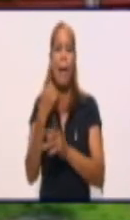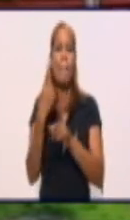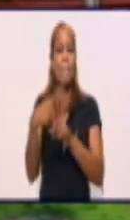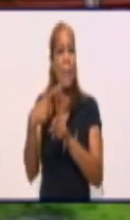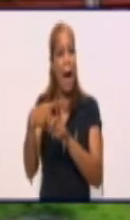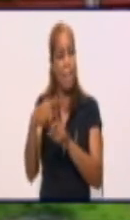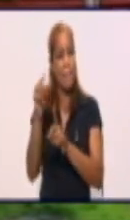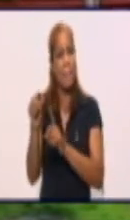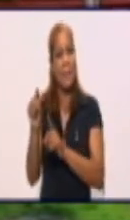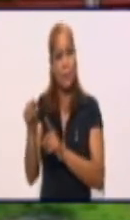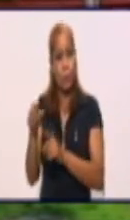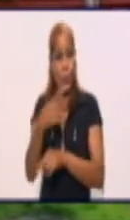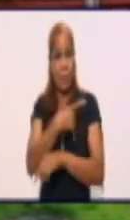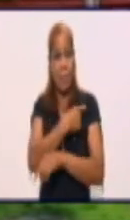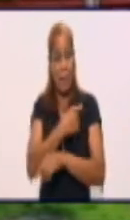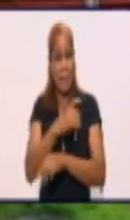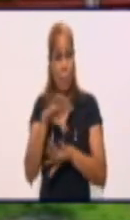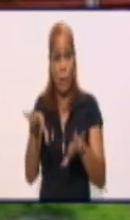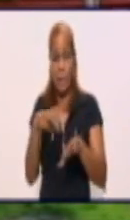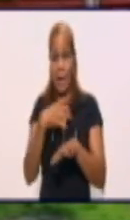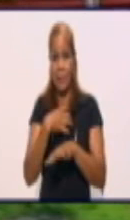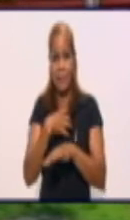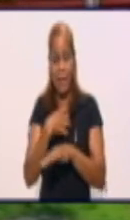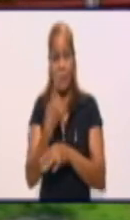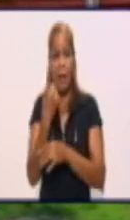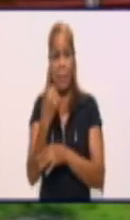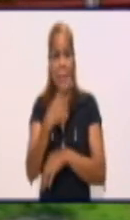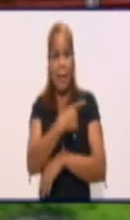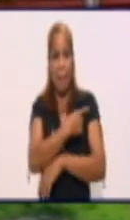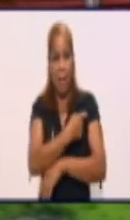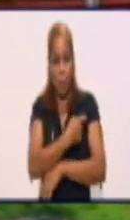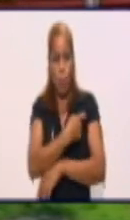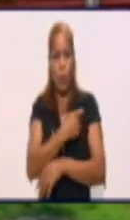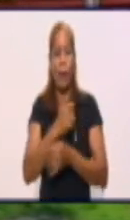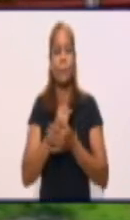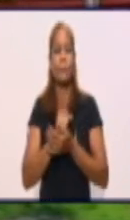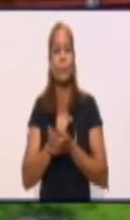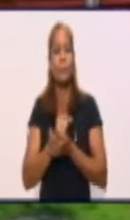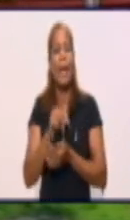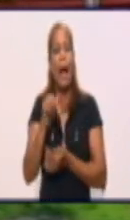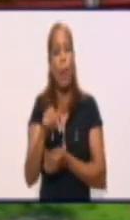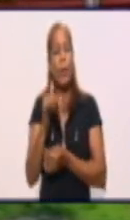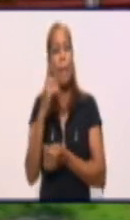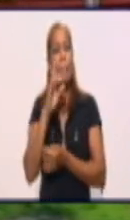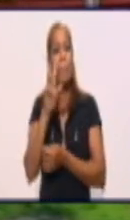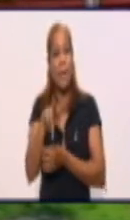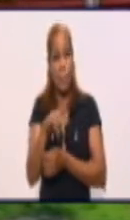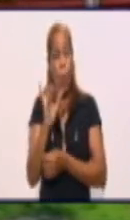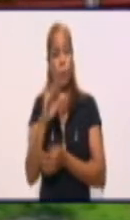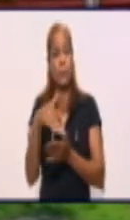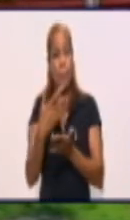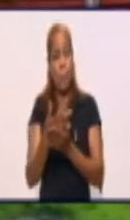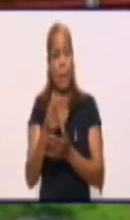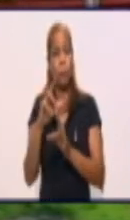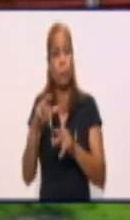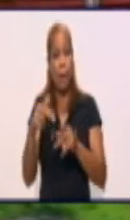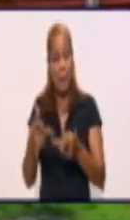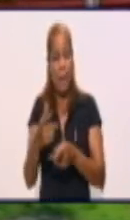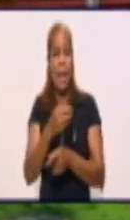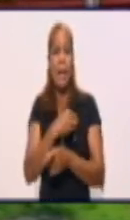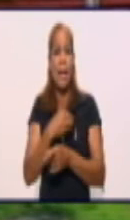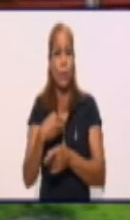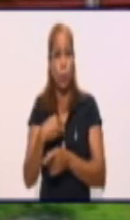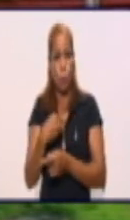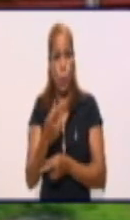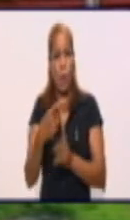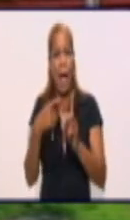tienen su primera dosis de Agdala. Vamos a ver este material y al regreso me gustaría que la doctora Kenia González